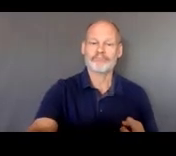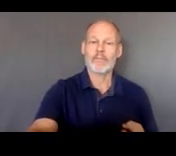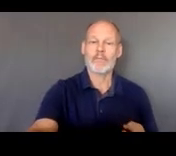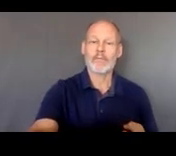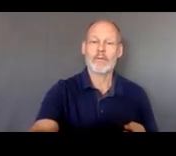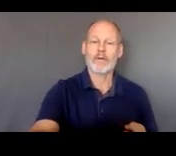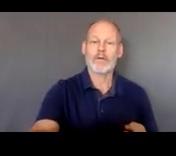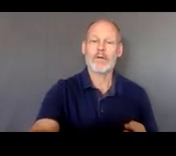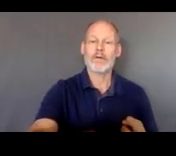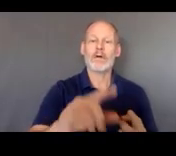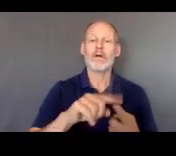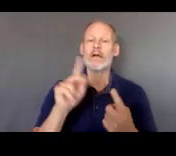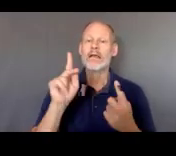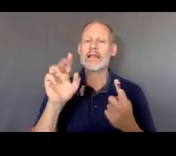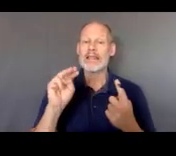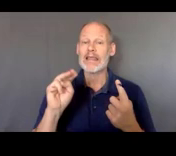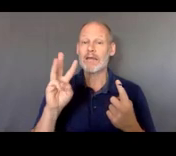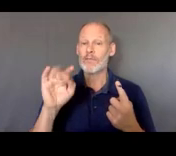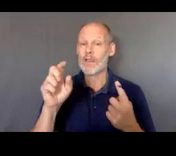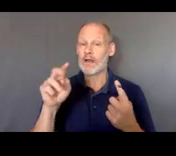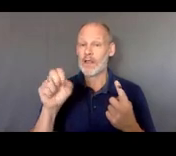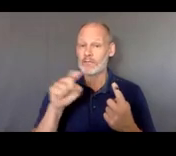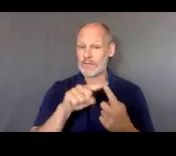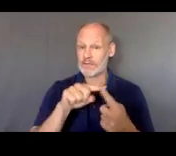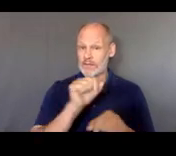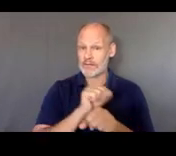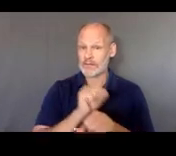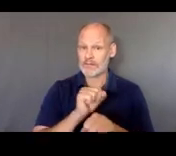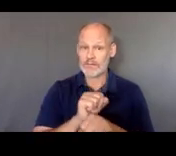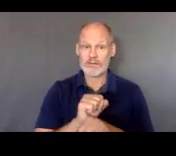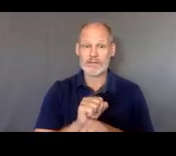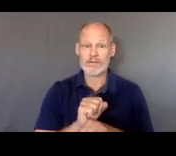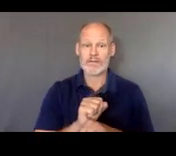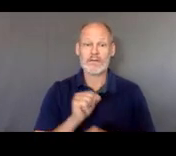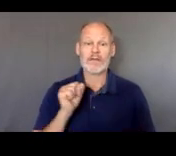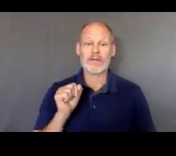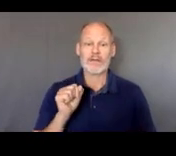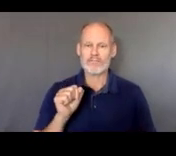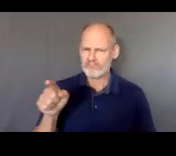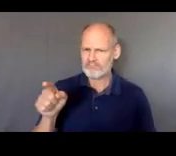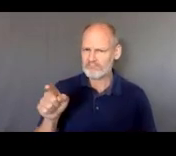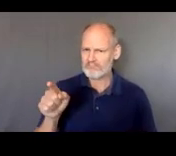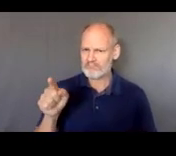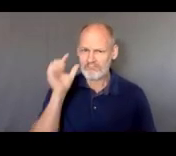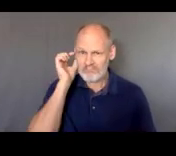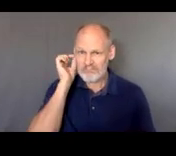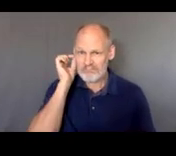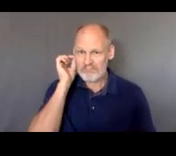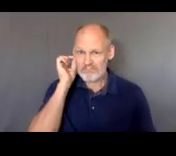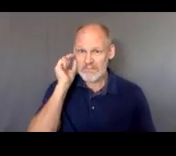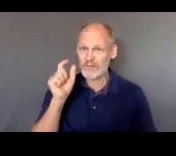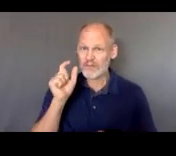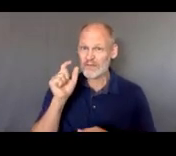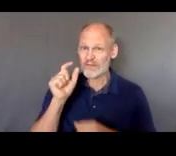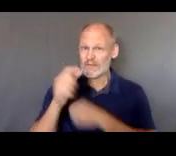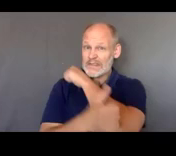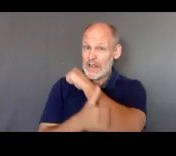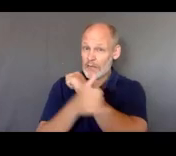está en la ley de Pierce County ¿verdad? sí gracias personal de abogado de la oficina de Pierce